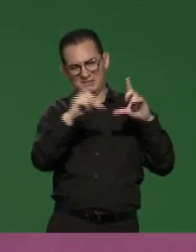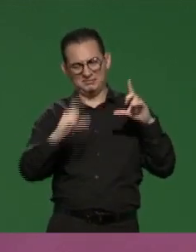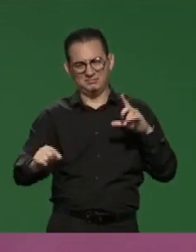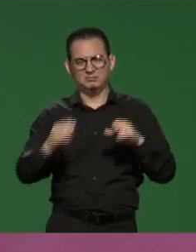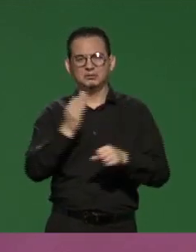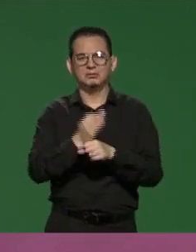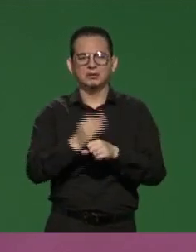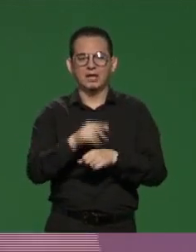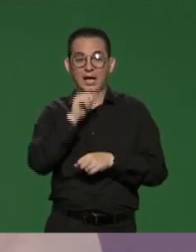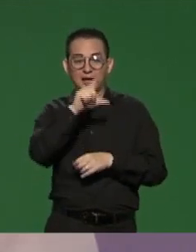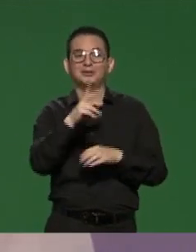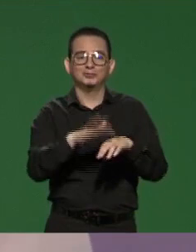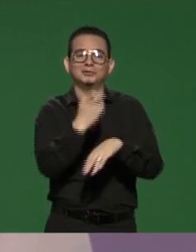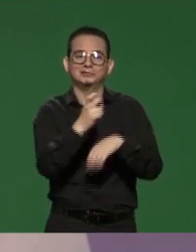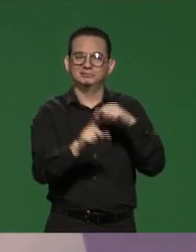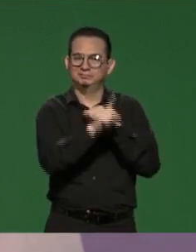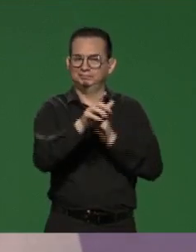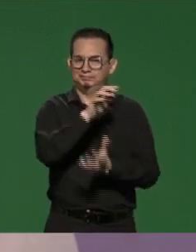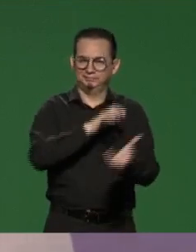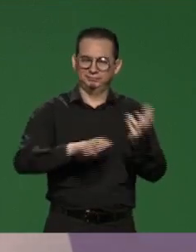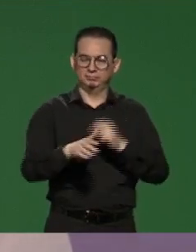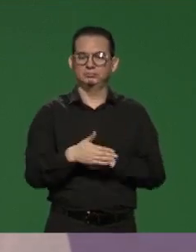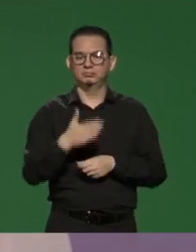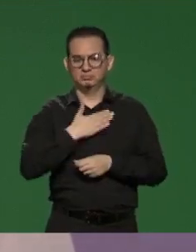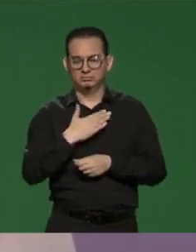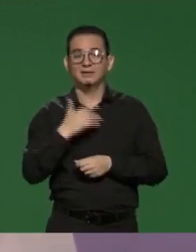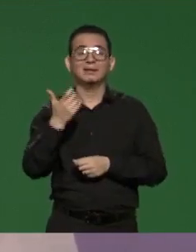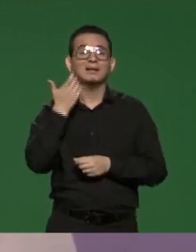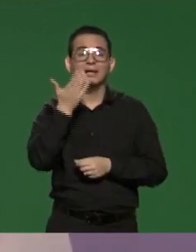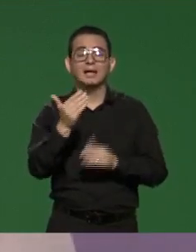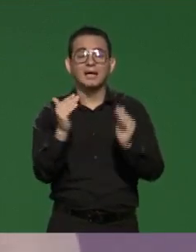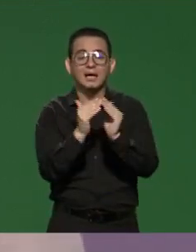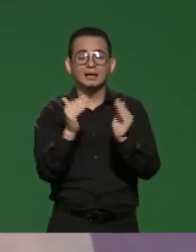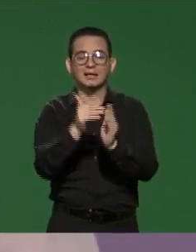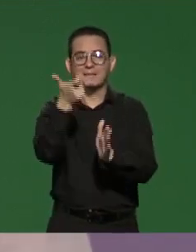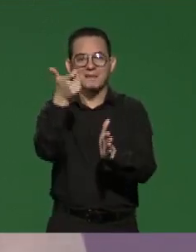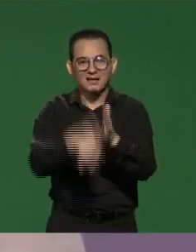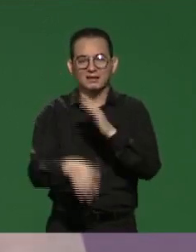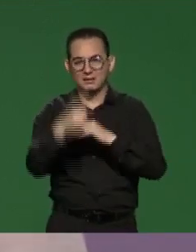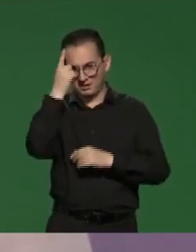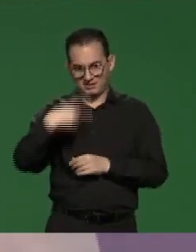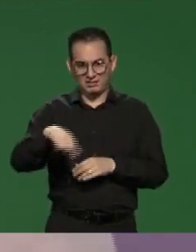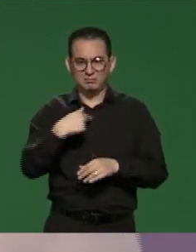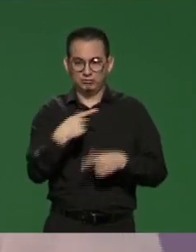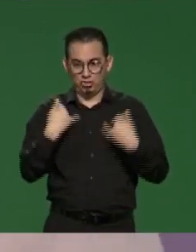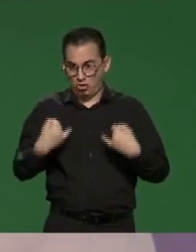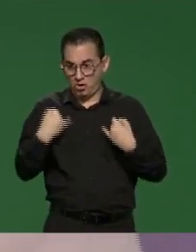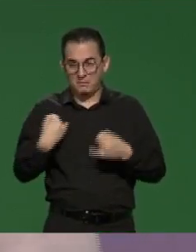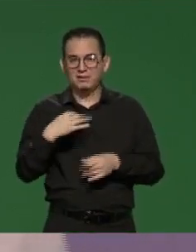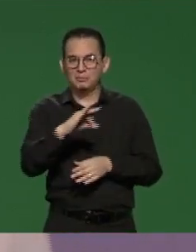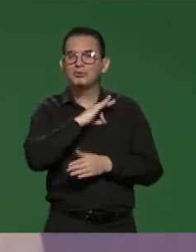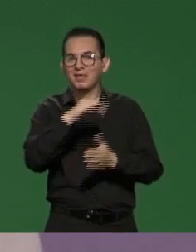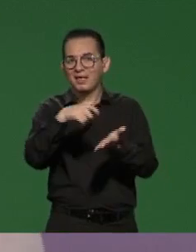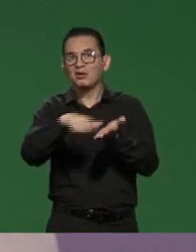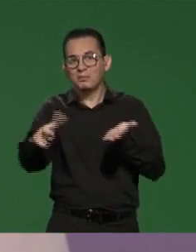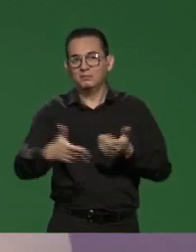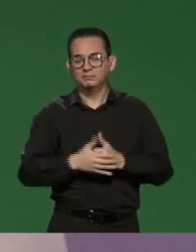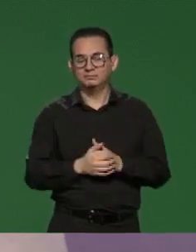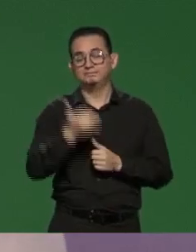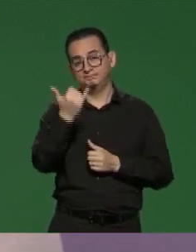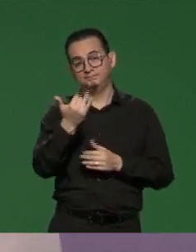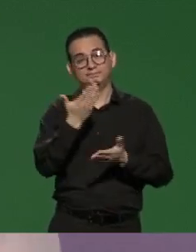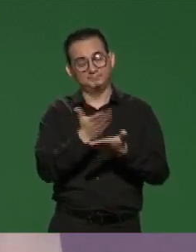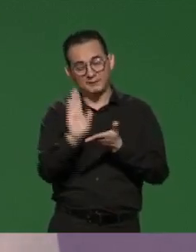a Jalisco. Queremos una vivienda accesible para generaciones como las mías. También queremos que la